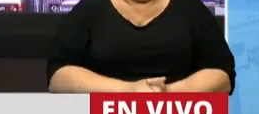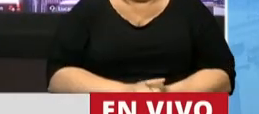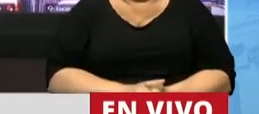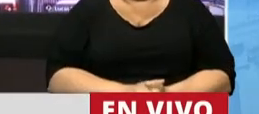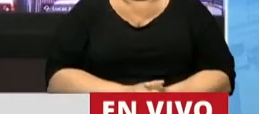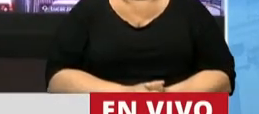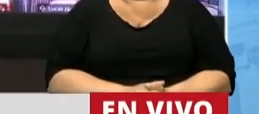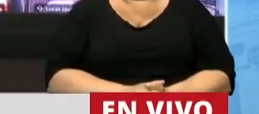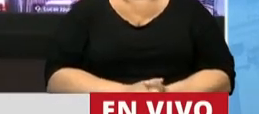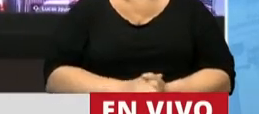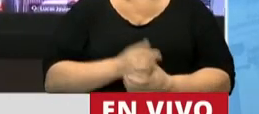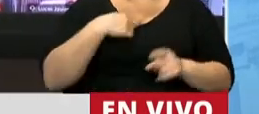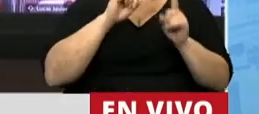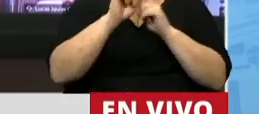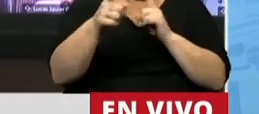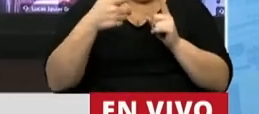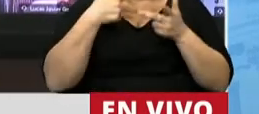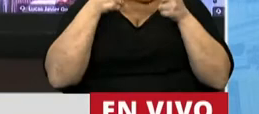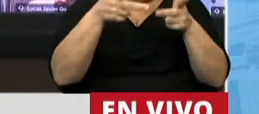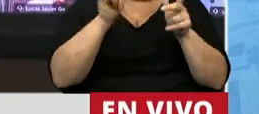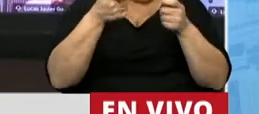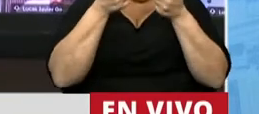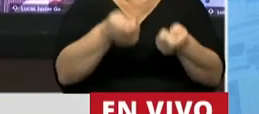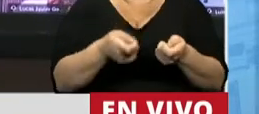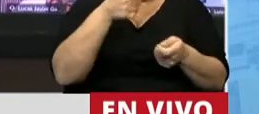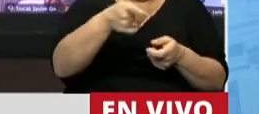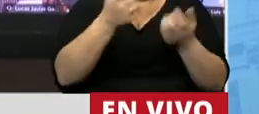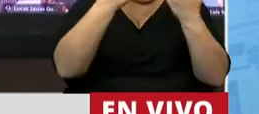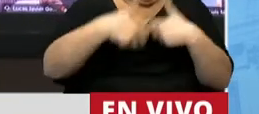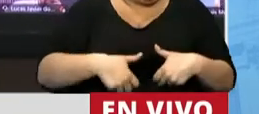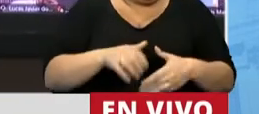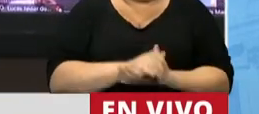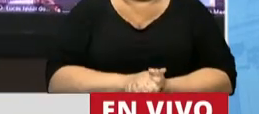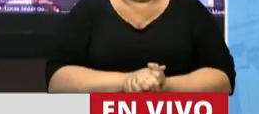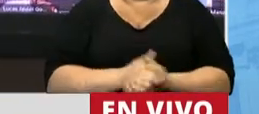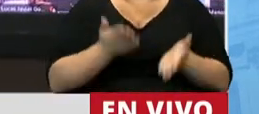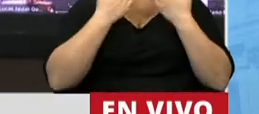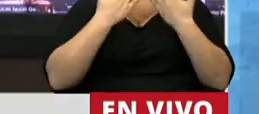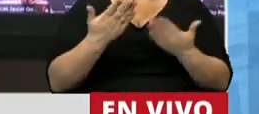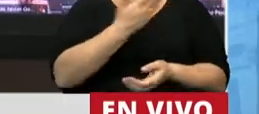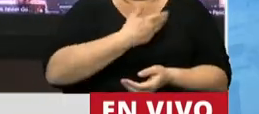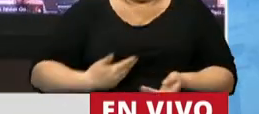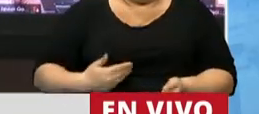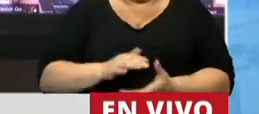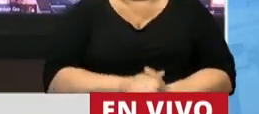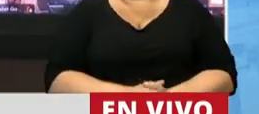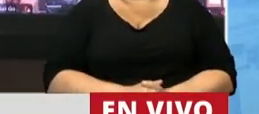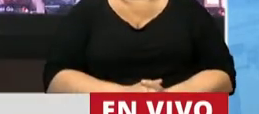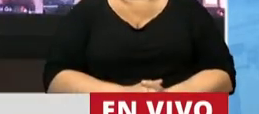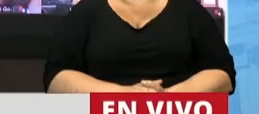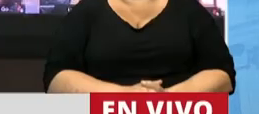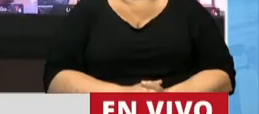Quiero adelantar mi acompañamiento a este proyecto. Muchas gracias, señor Presidente.